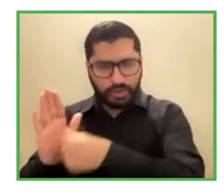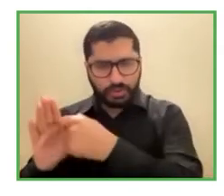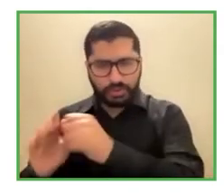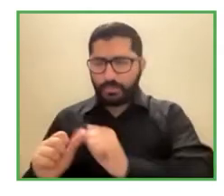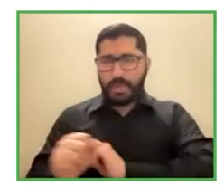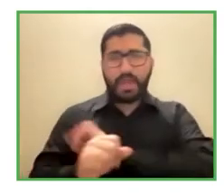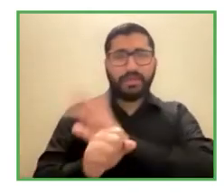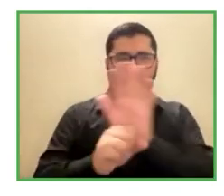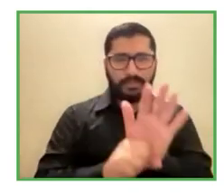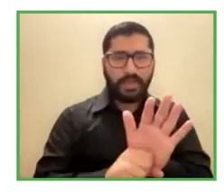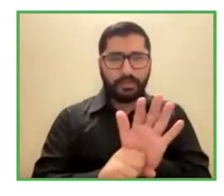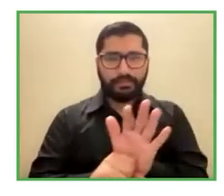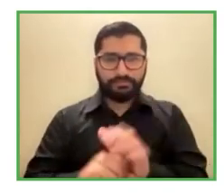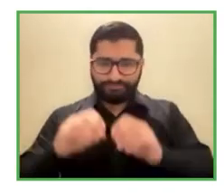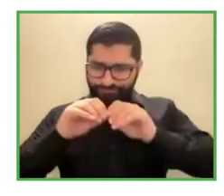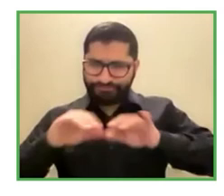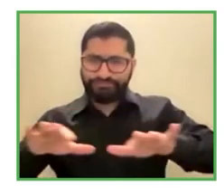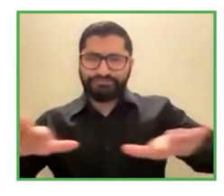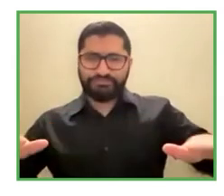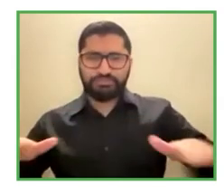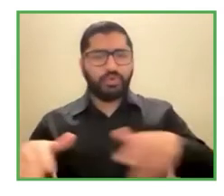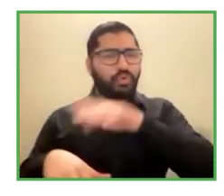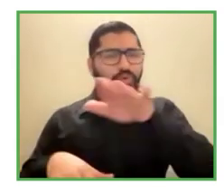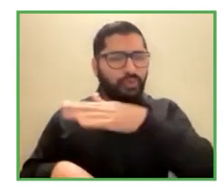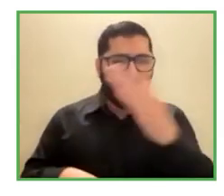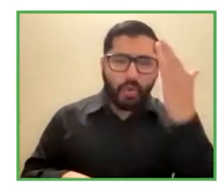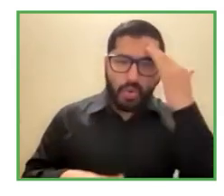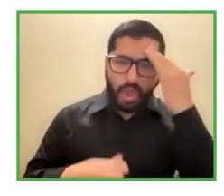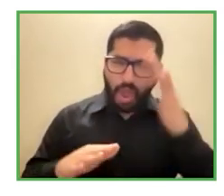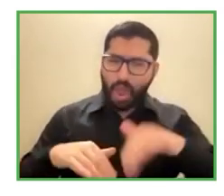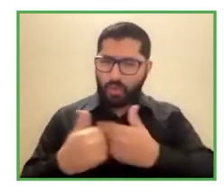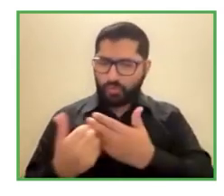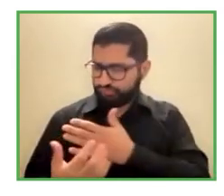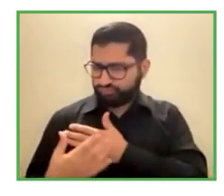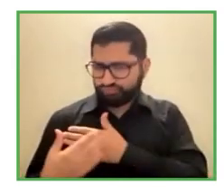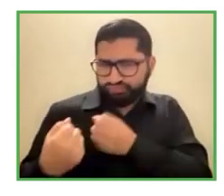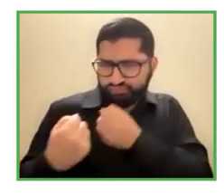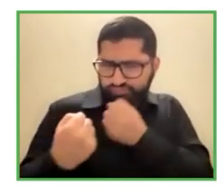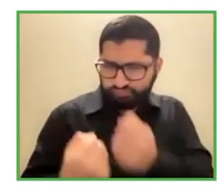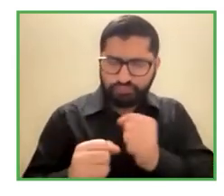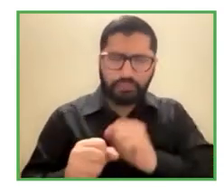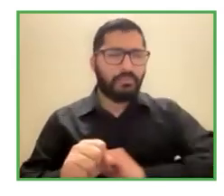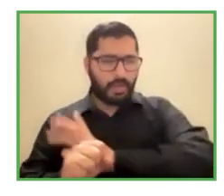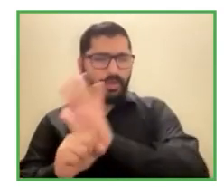cómo han enfrentado esta pandemia mirado desde la perspectiva del proyecto